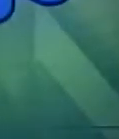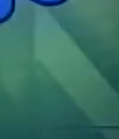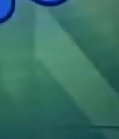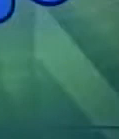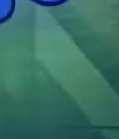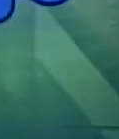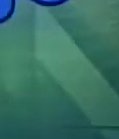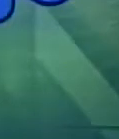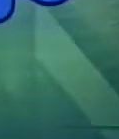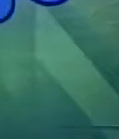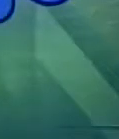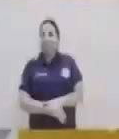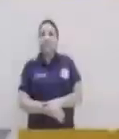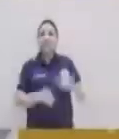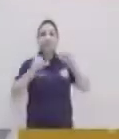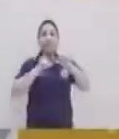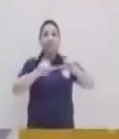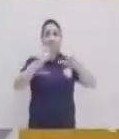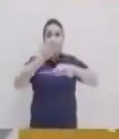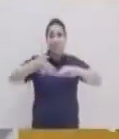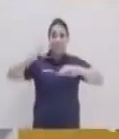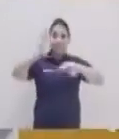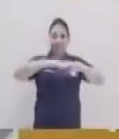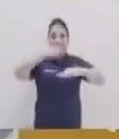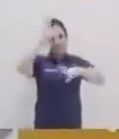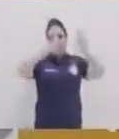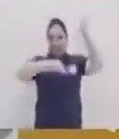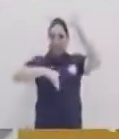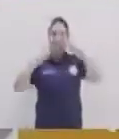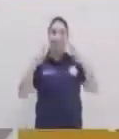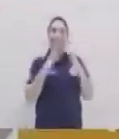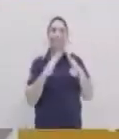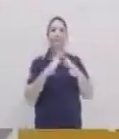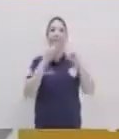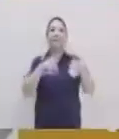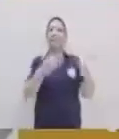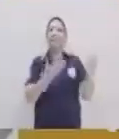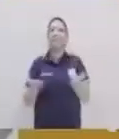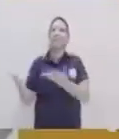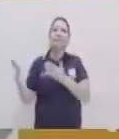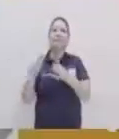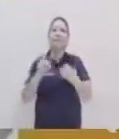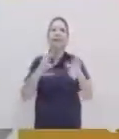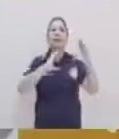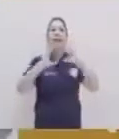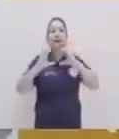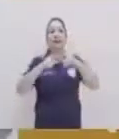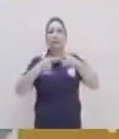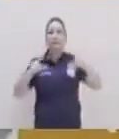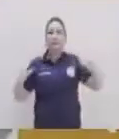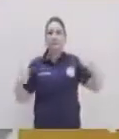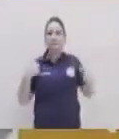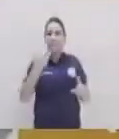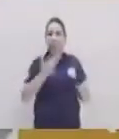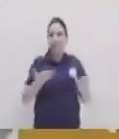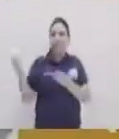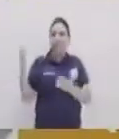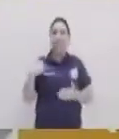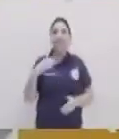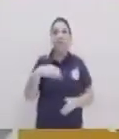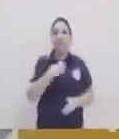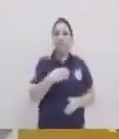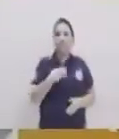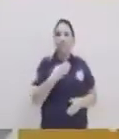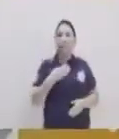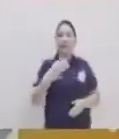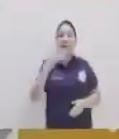Comunicación y lenguaje. Seguimos con más de su programa Aprendo en Casa. Ahora estamos en el segmento de comunicación y lenguaje y es por eso que